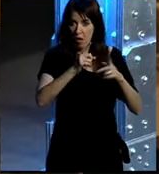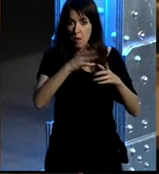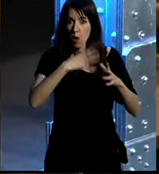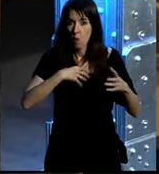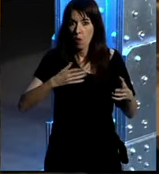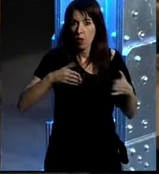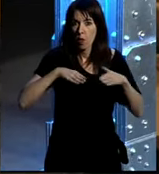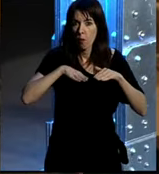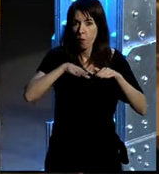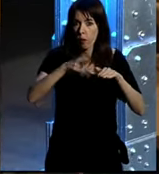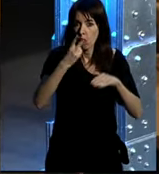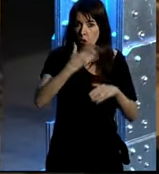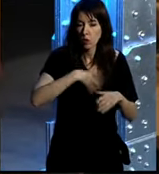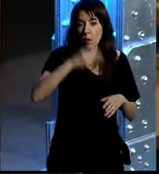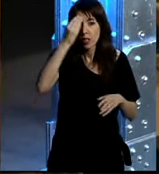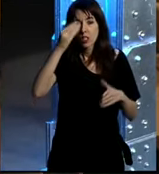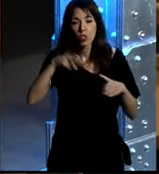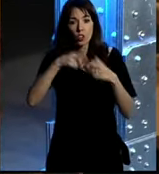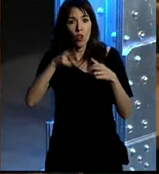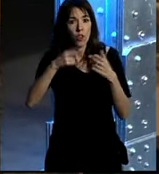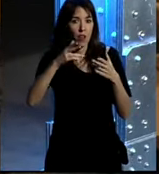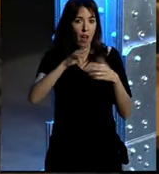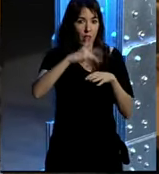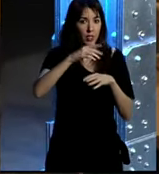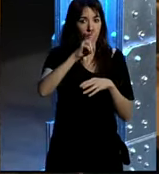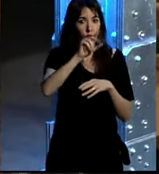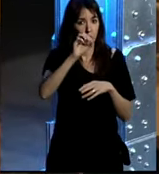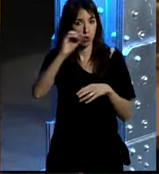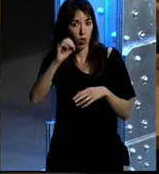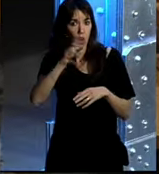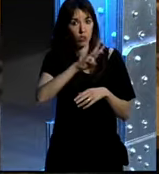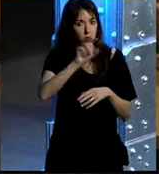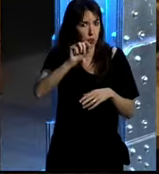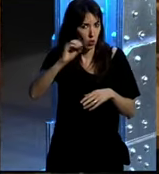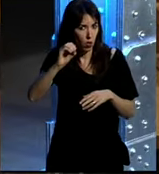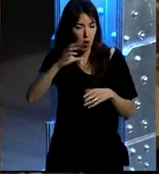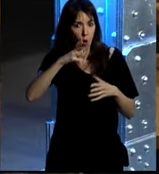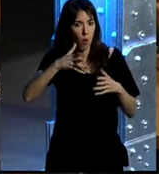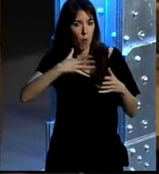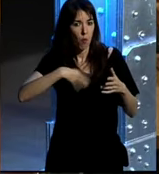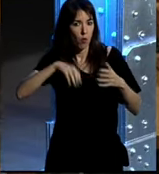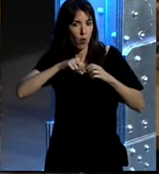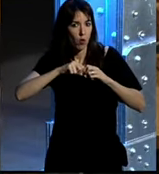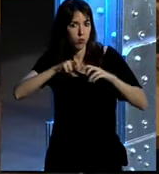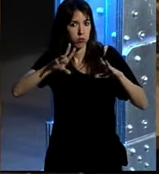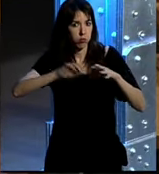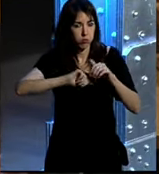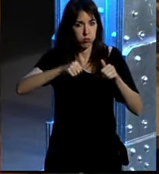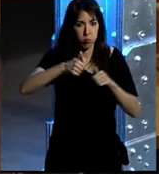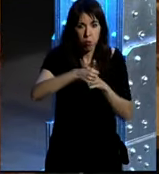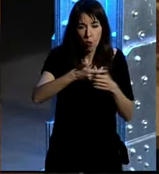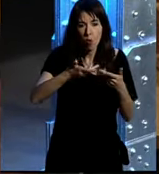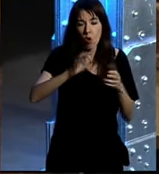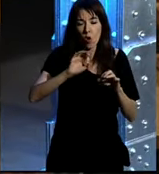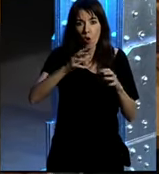coexistir ¿creéis que esta sociedad digital 2.0 3.0 se va a expandir estos fenómenos que estáis comentando Twitter y